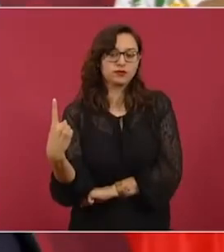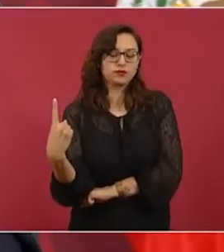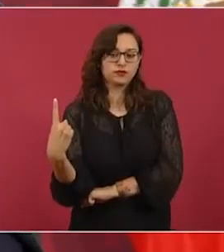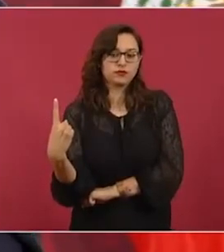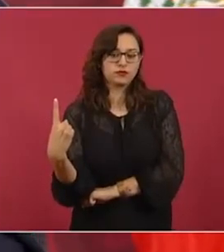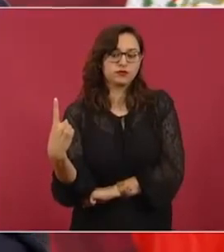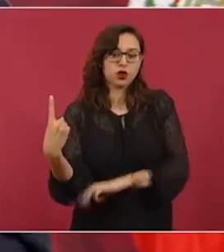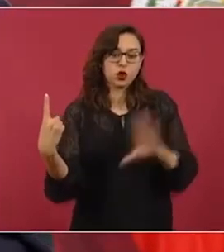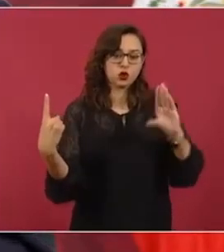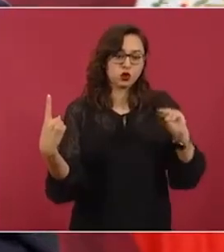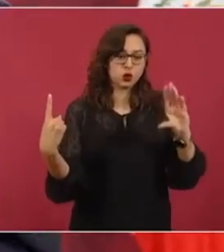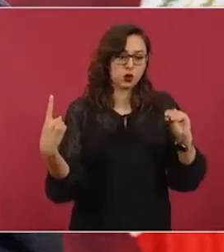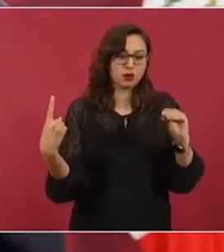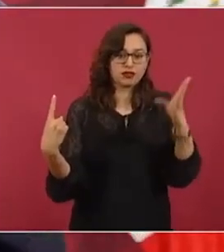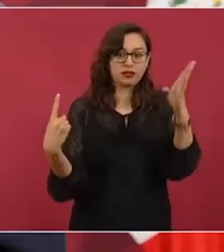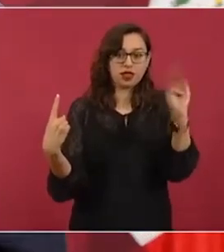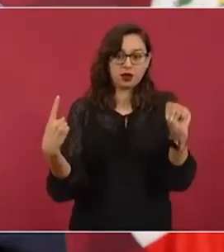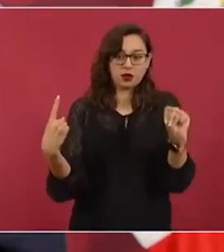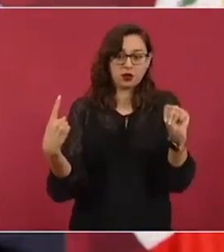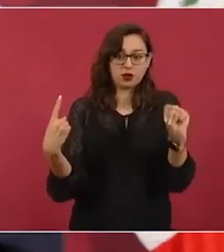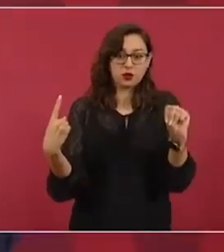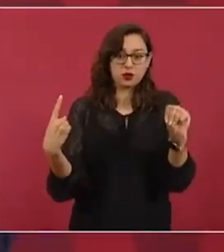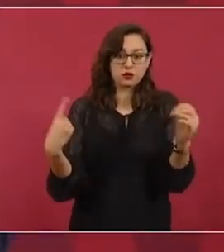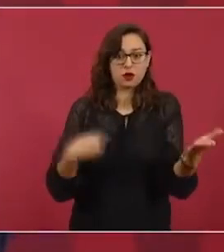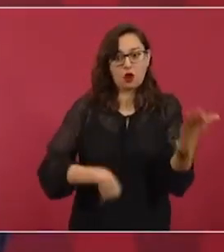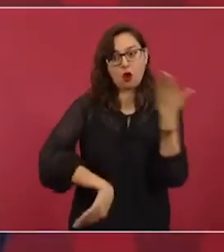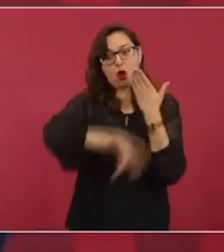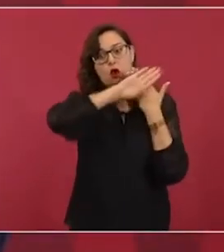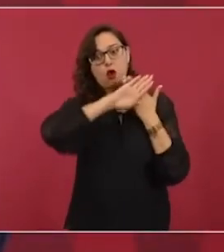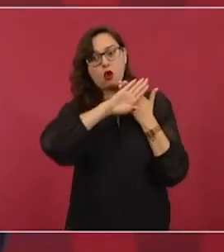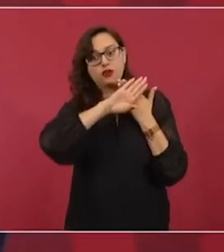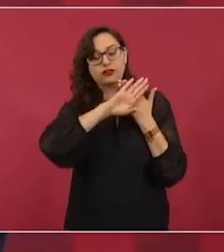99 en contra.